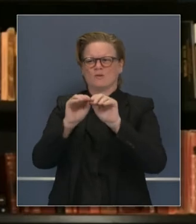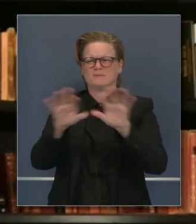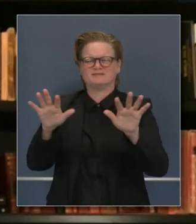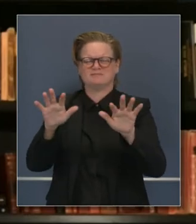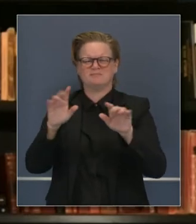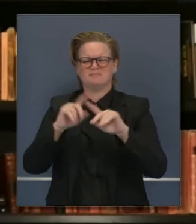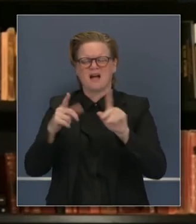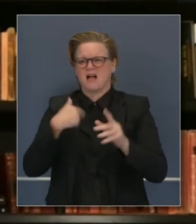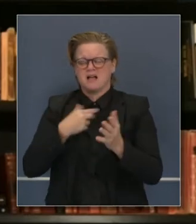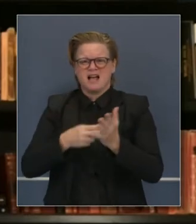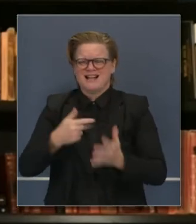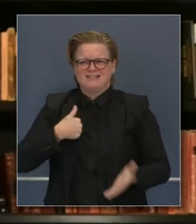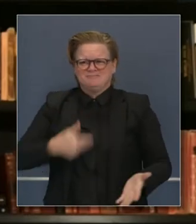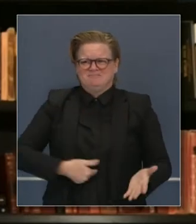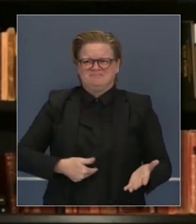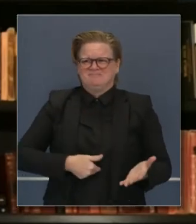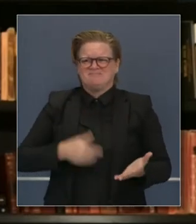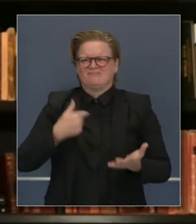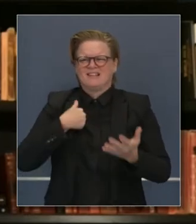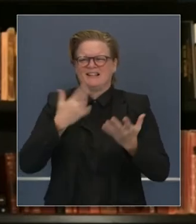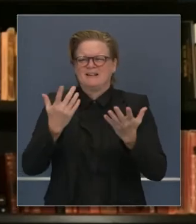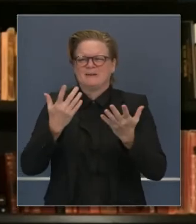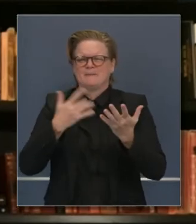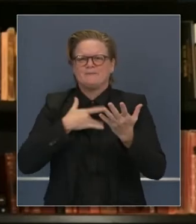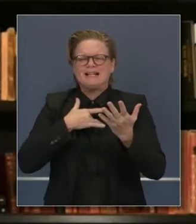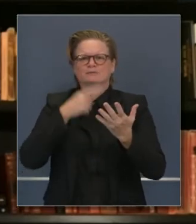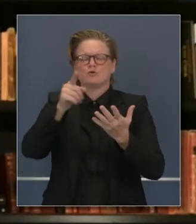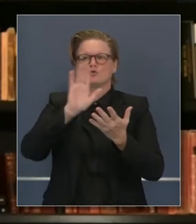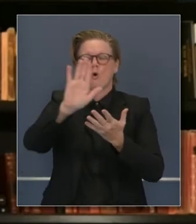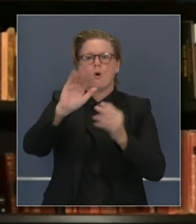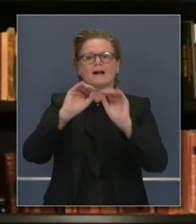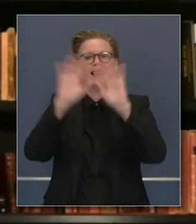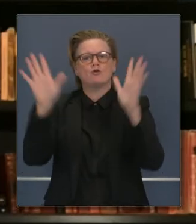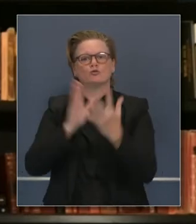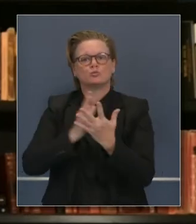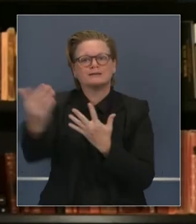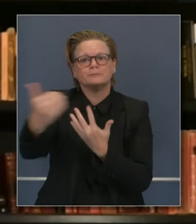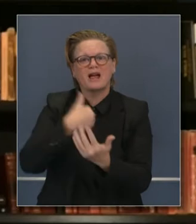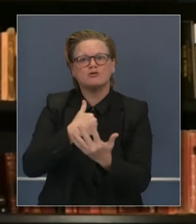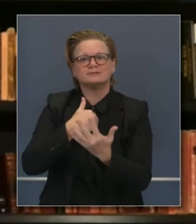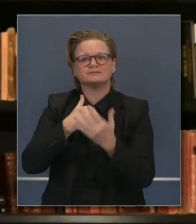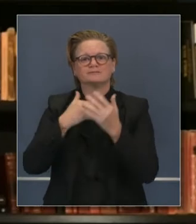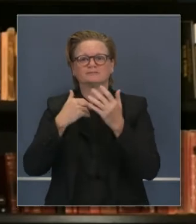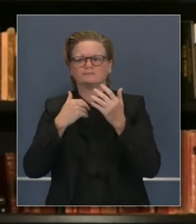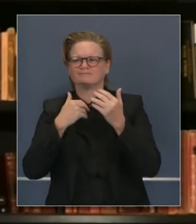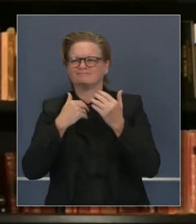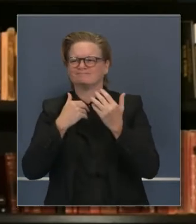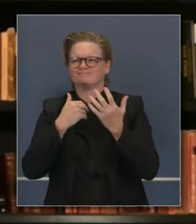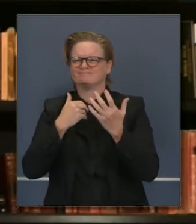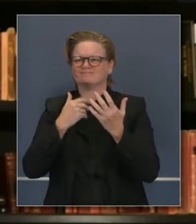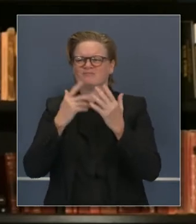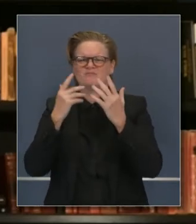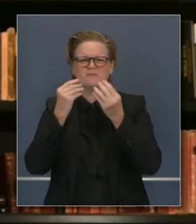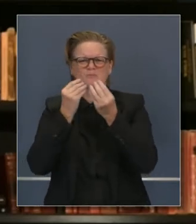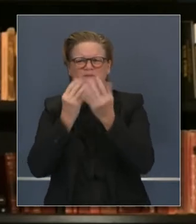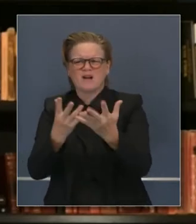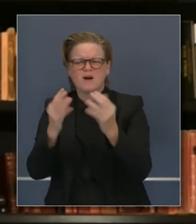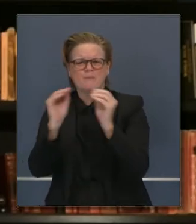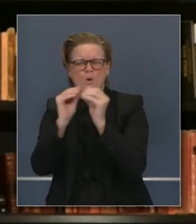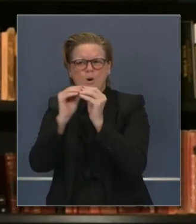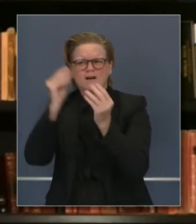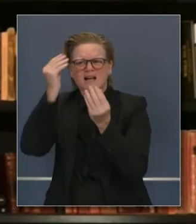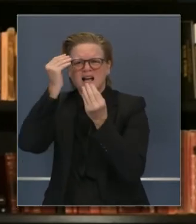suficientes datos, no hay suficiente transparencia en esos datos. ¿Qué puede hacer usted para dar información